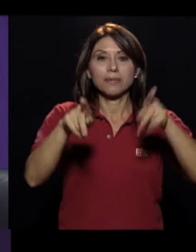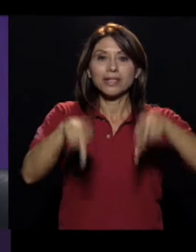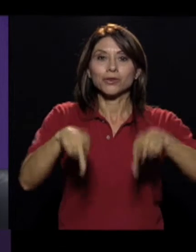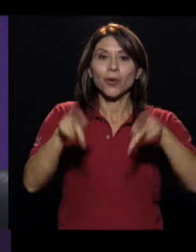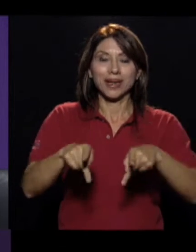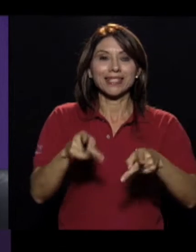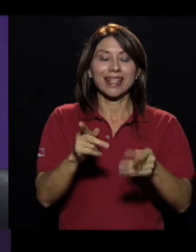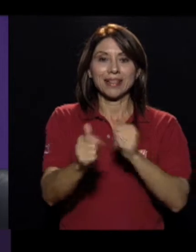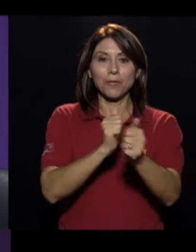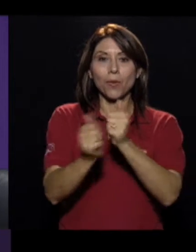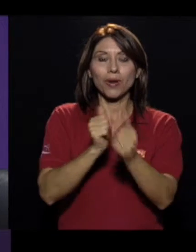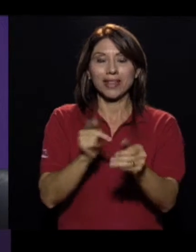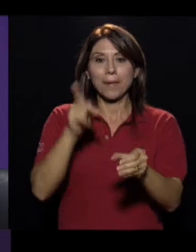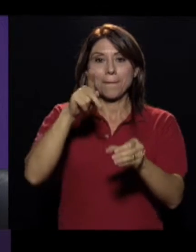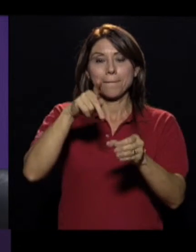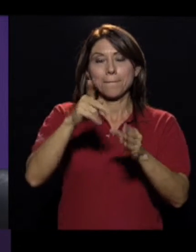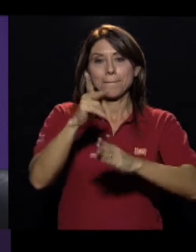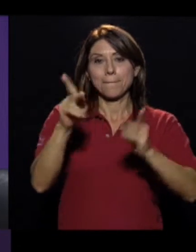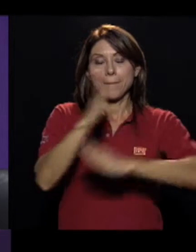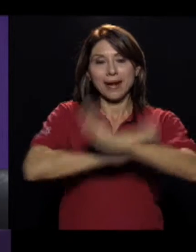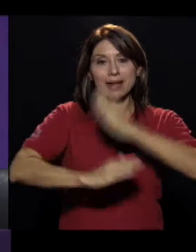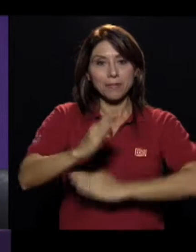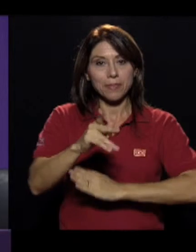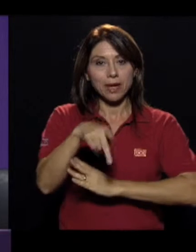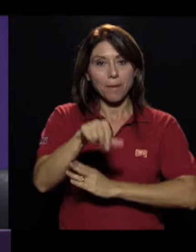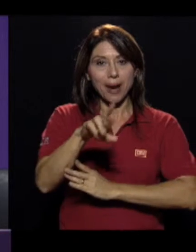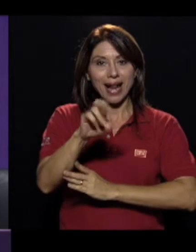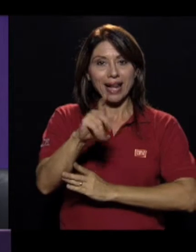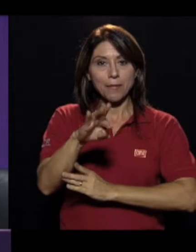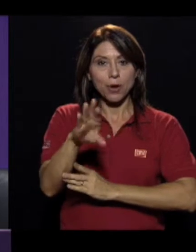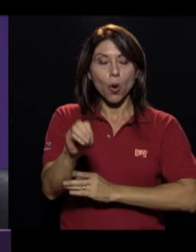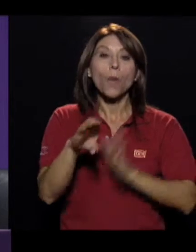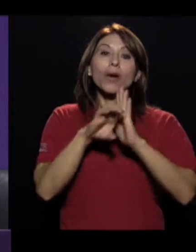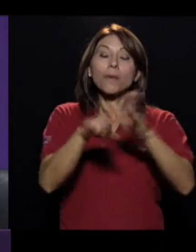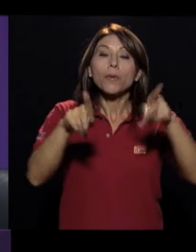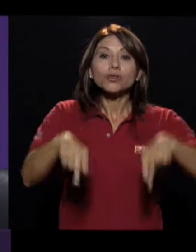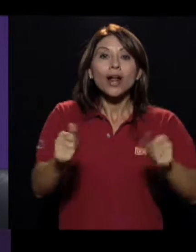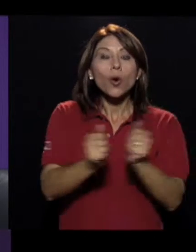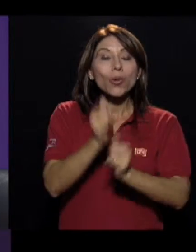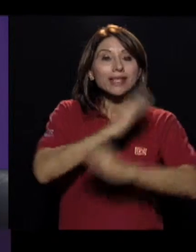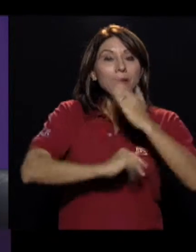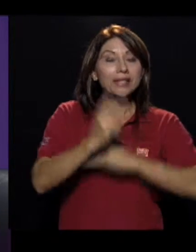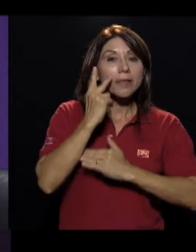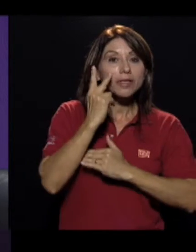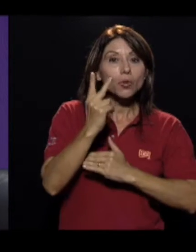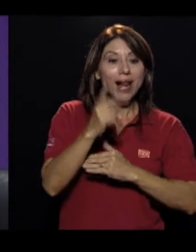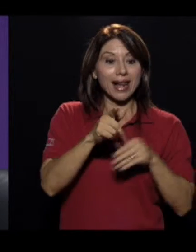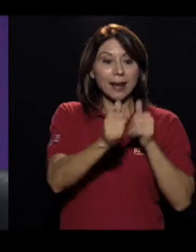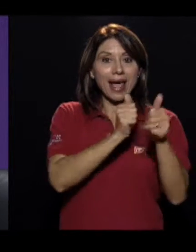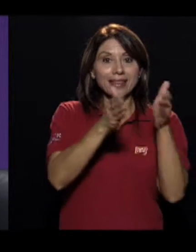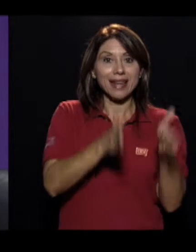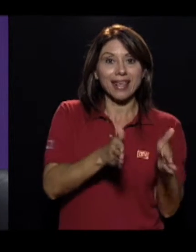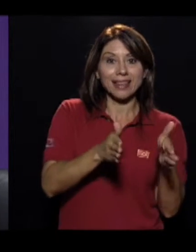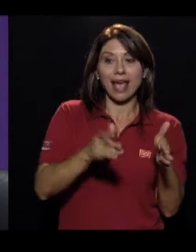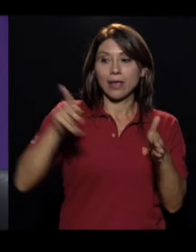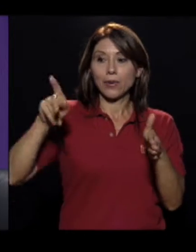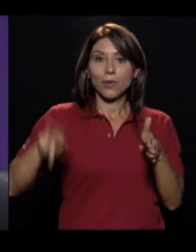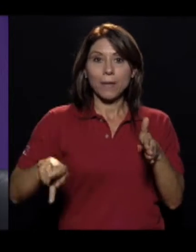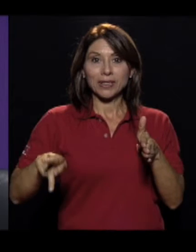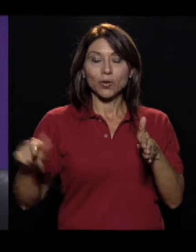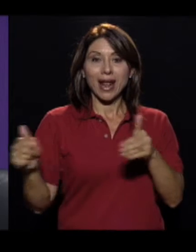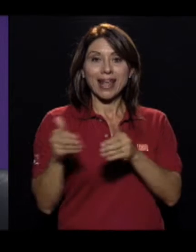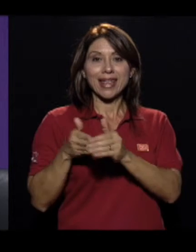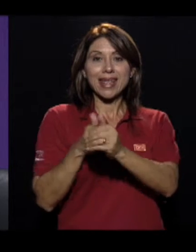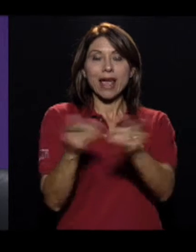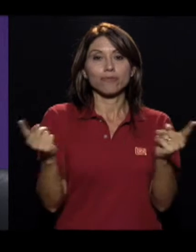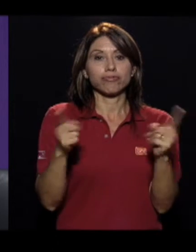atletas paralímpicos. Por ejemplo, en el caso de las personas con discapacidad visual, muchas veces atleta y guía deben actuar como una